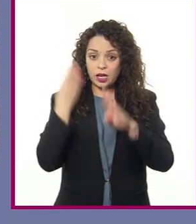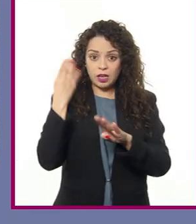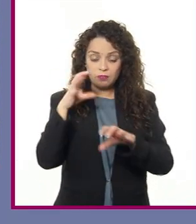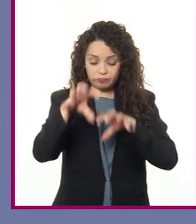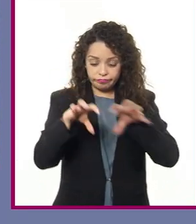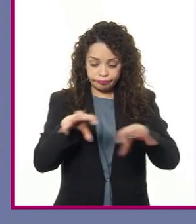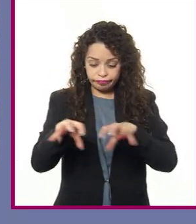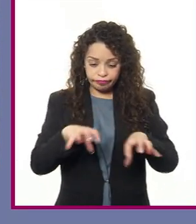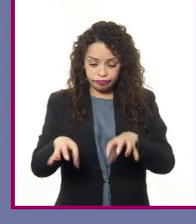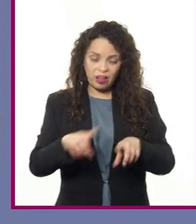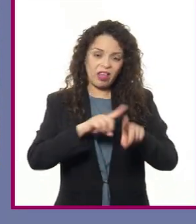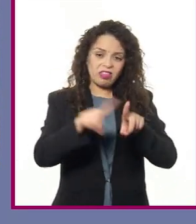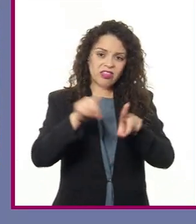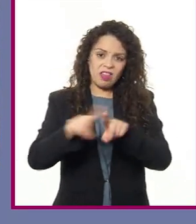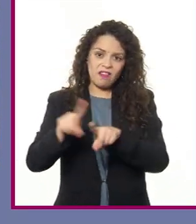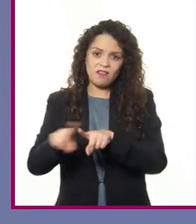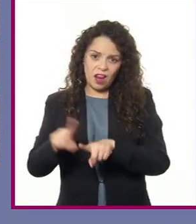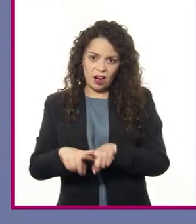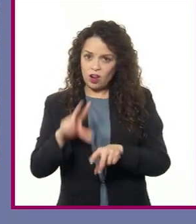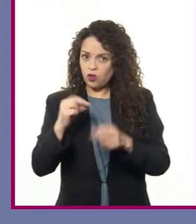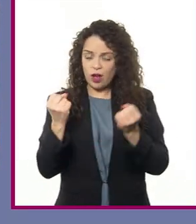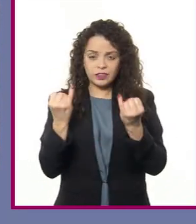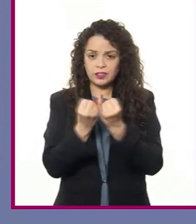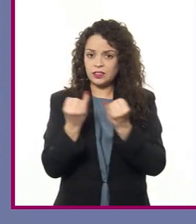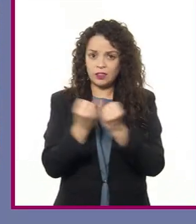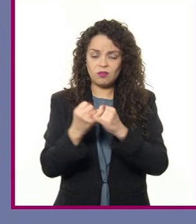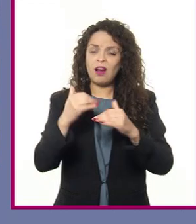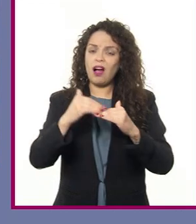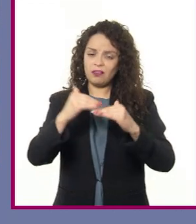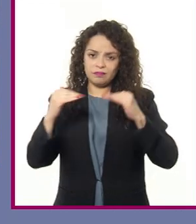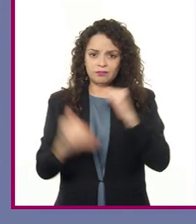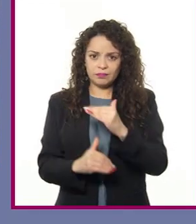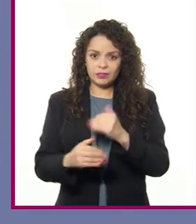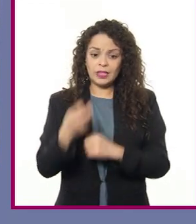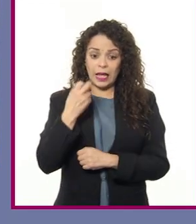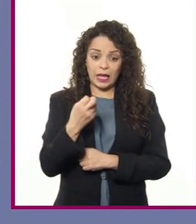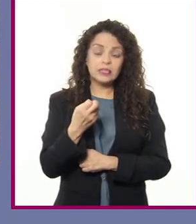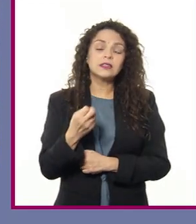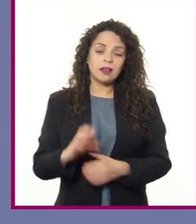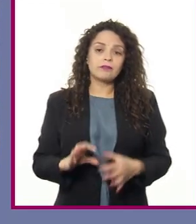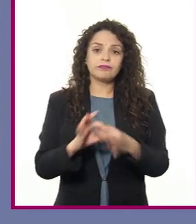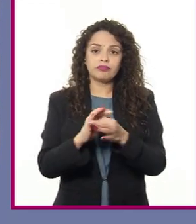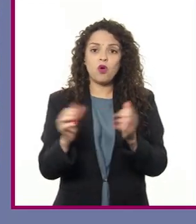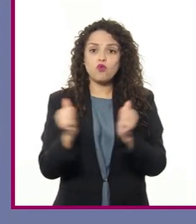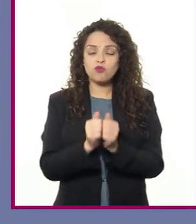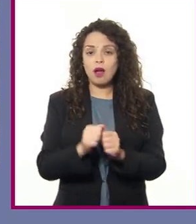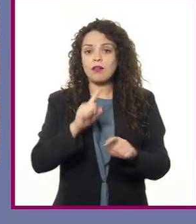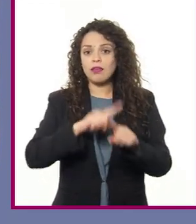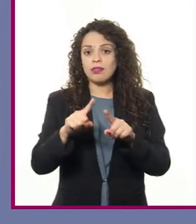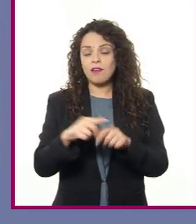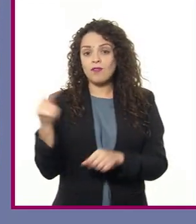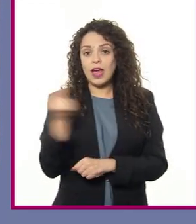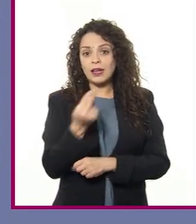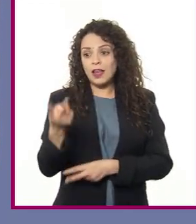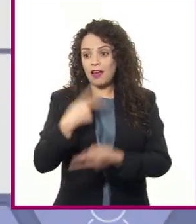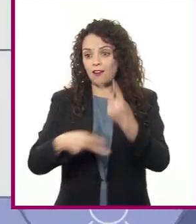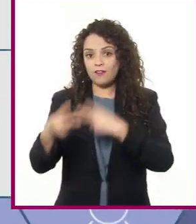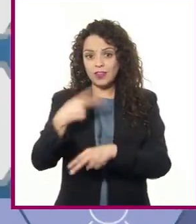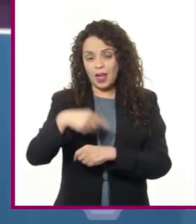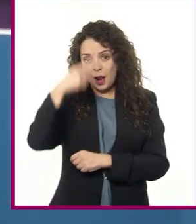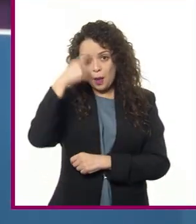Pues de ello depende el desarrollo de las actividades económicas primarias que nos proporcionan todo lo necesario para vivir.